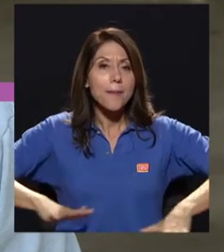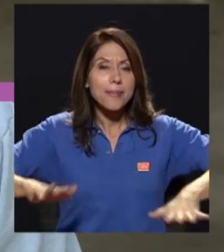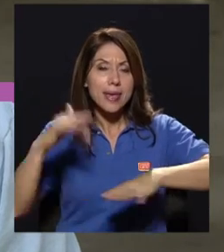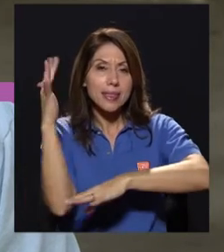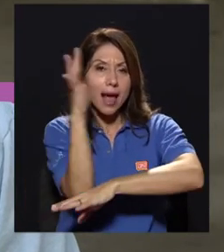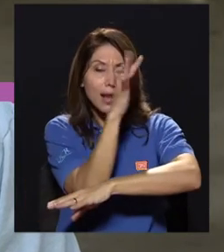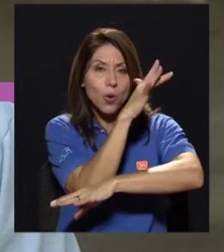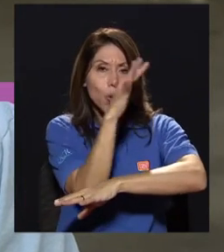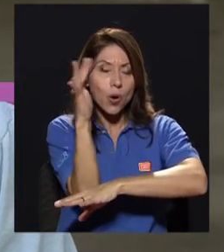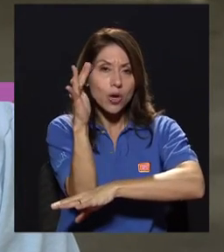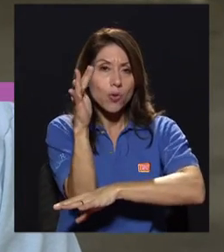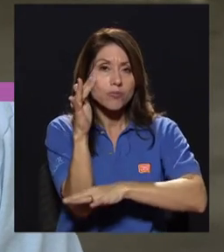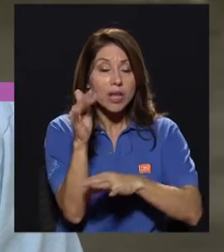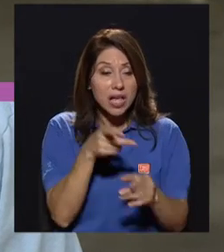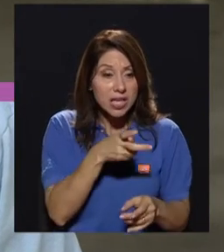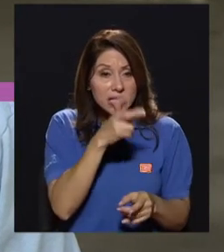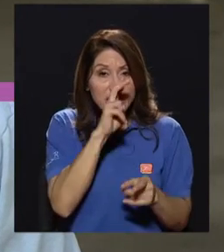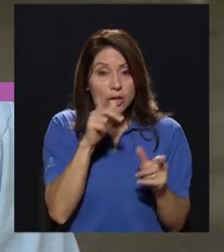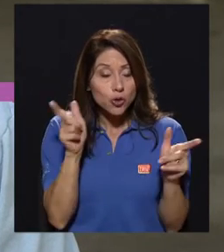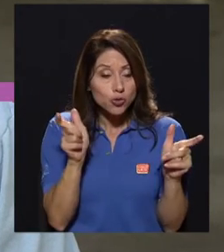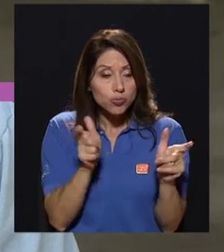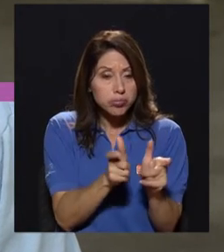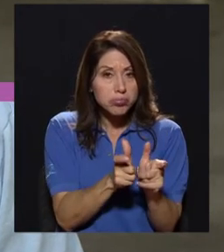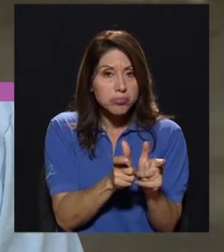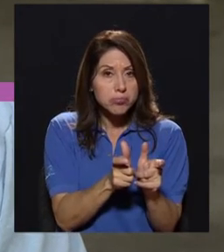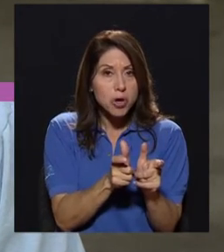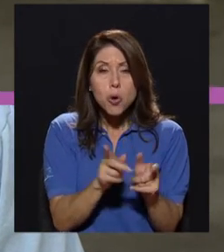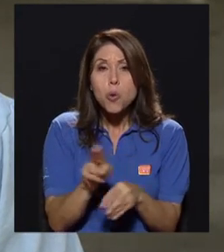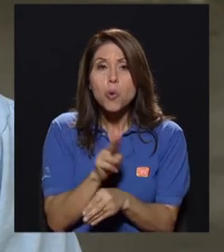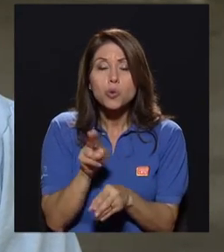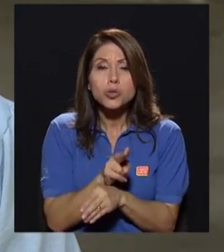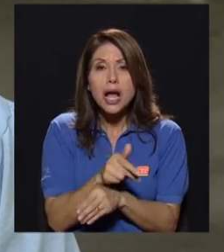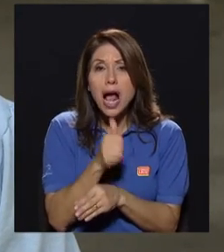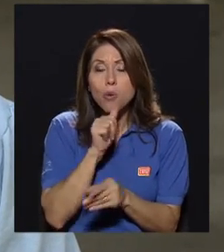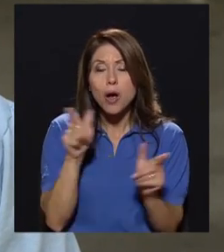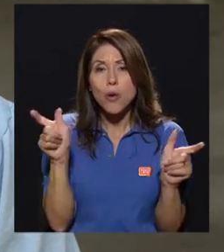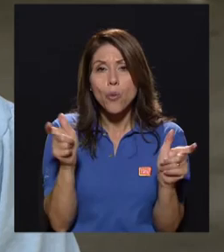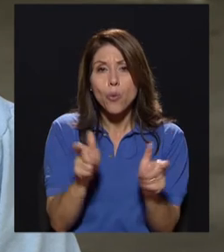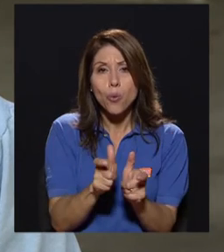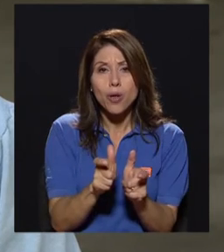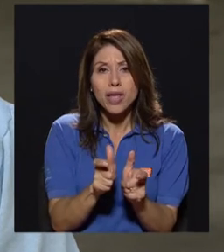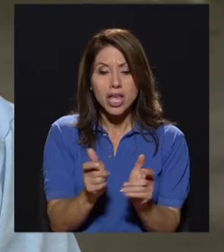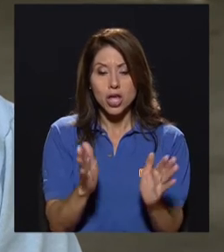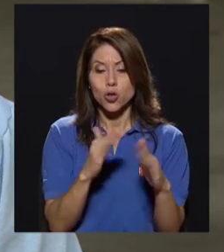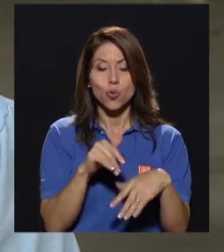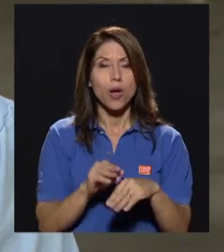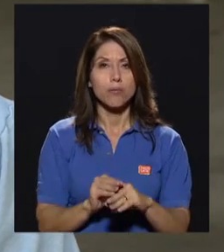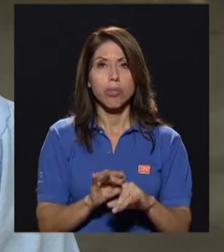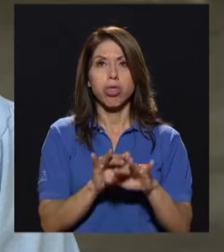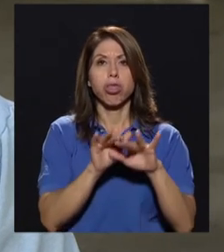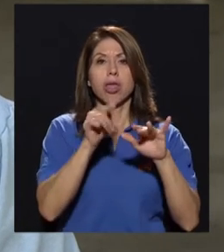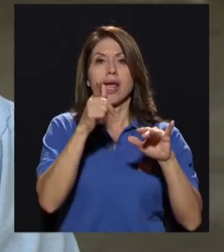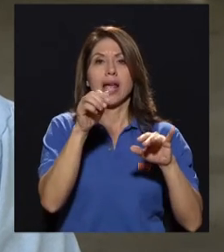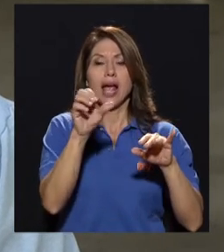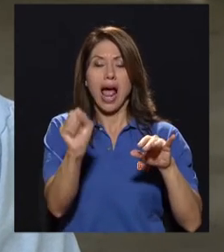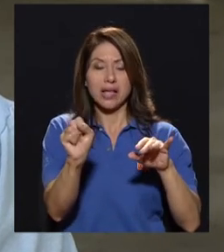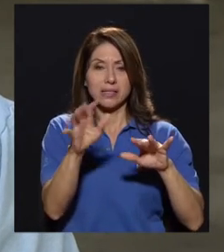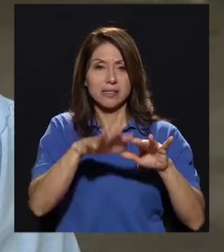ocupan menos espacio, consumen menos agua y liberan menos gases invernaderos que otros tipos de producción de